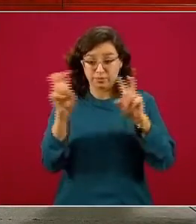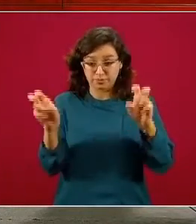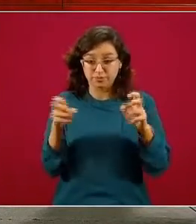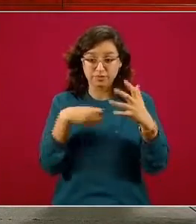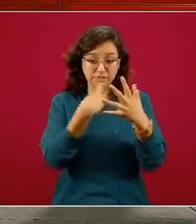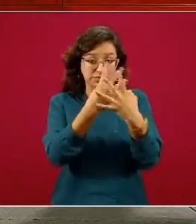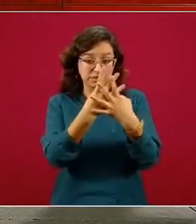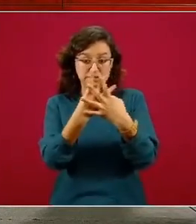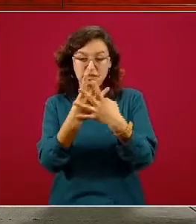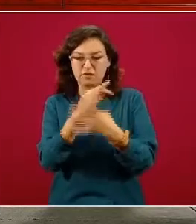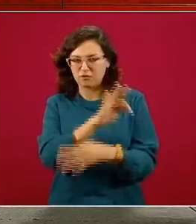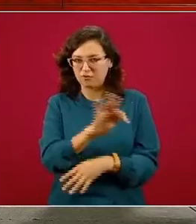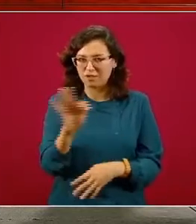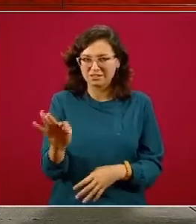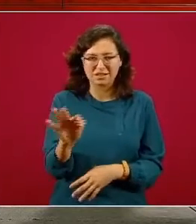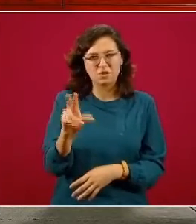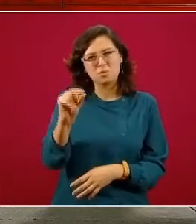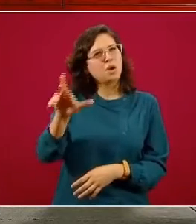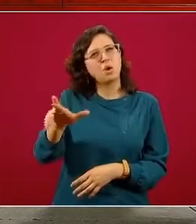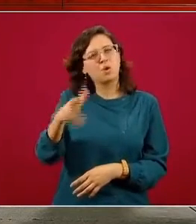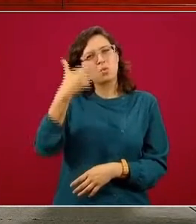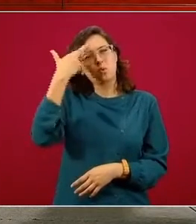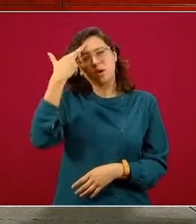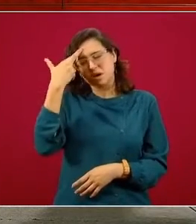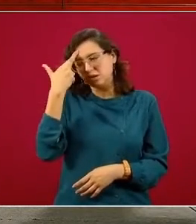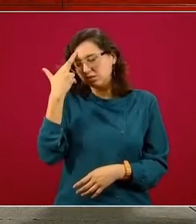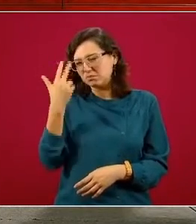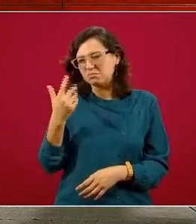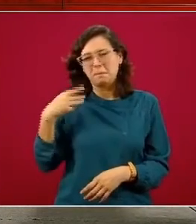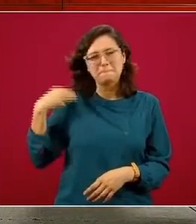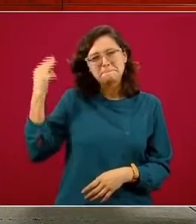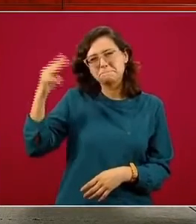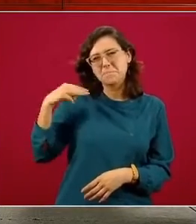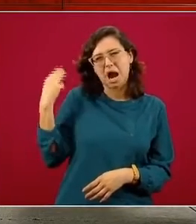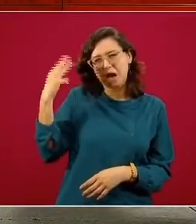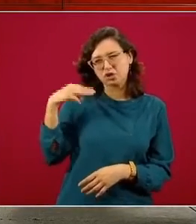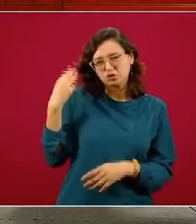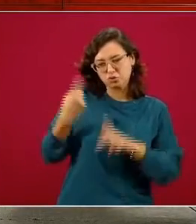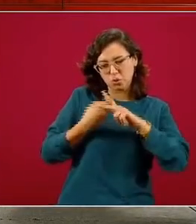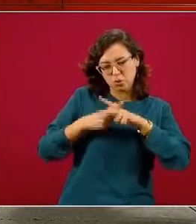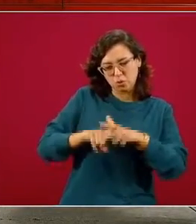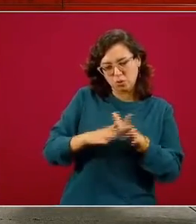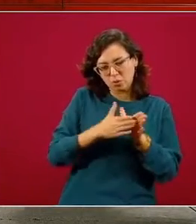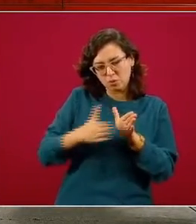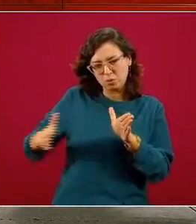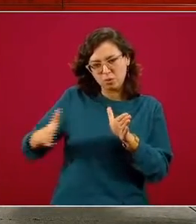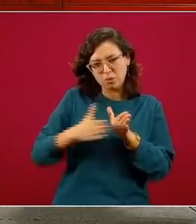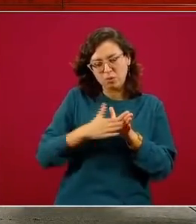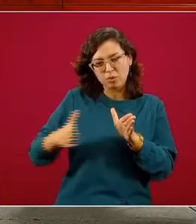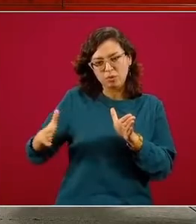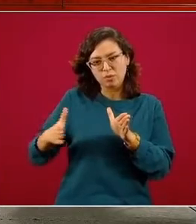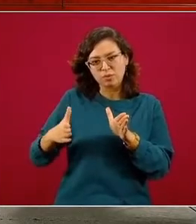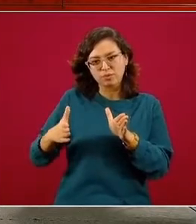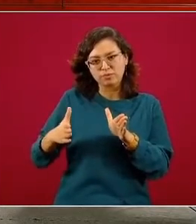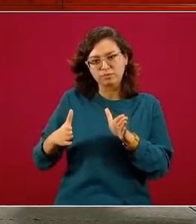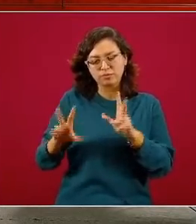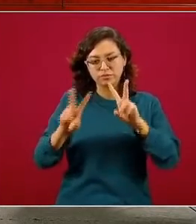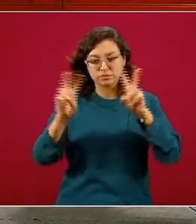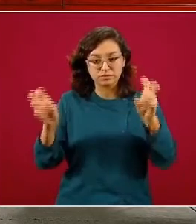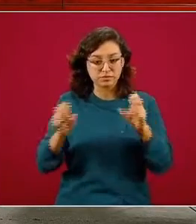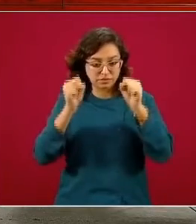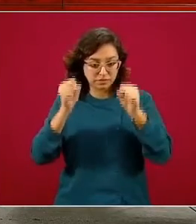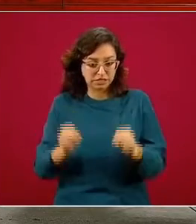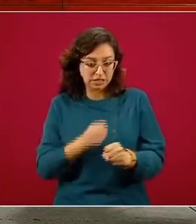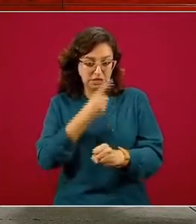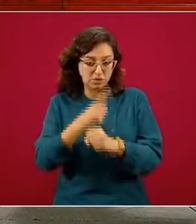recuerdo ahorita exactamente la fecha pero fue al menos en inicios de marzo cuando tuvimos el lineamiento de seguridad sanitaria en